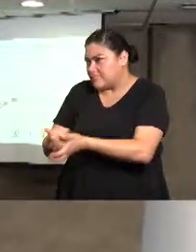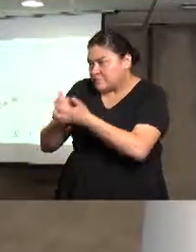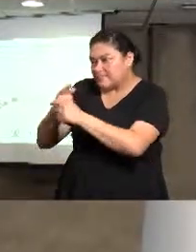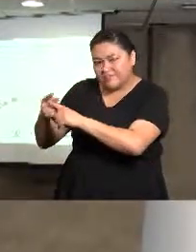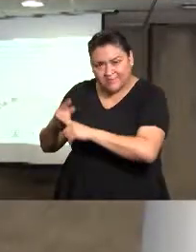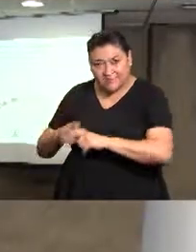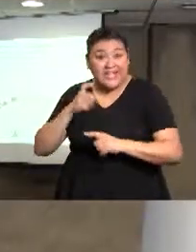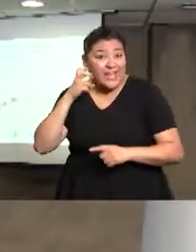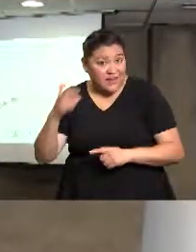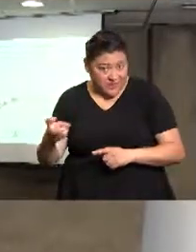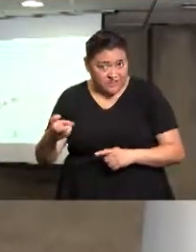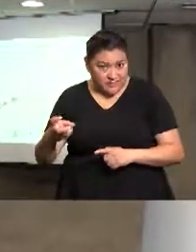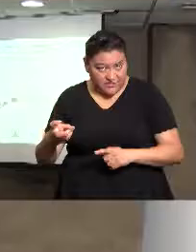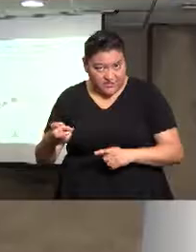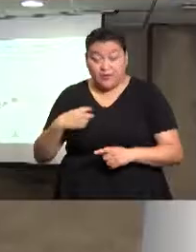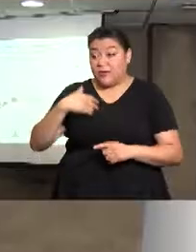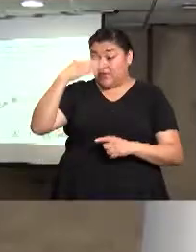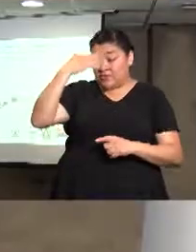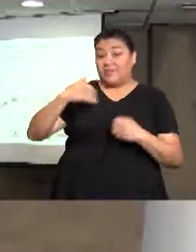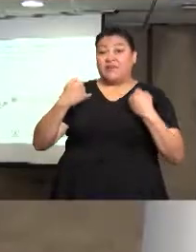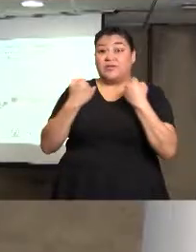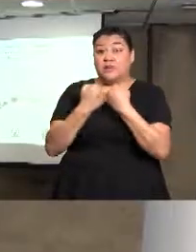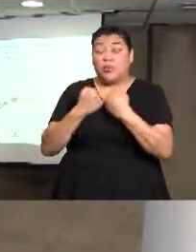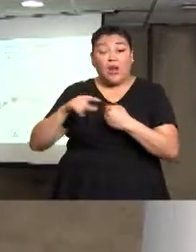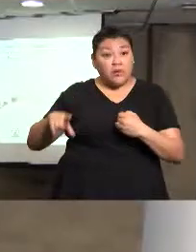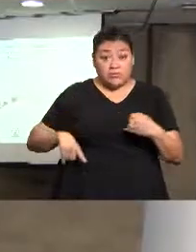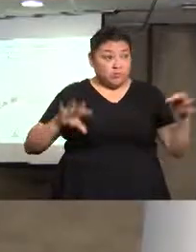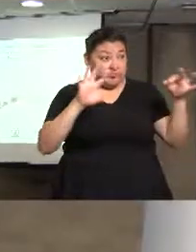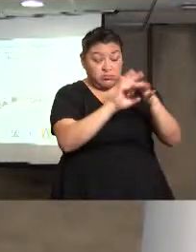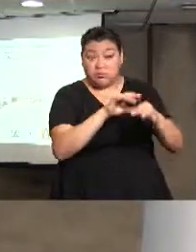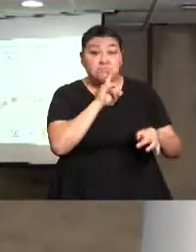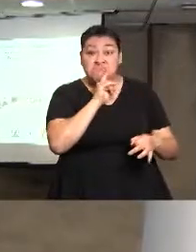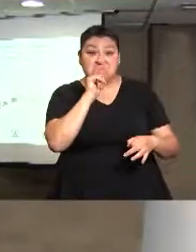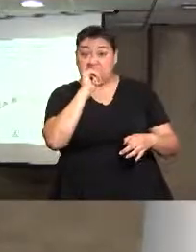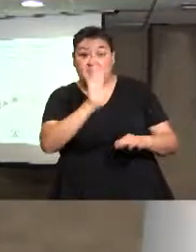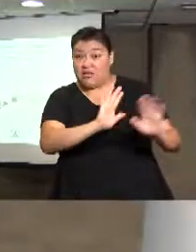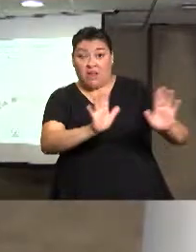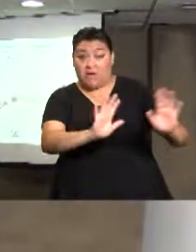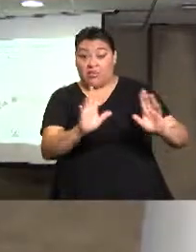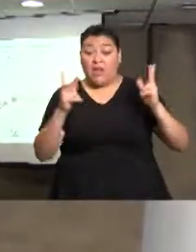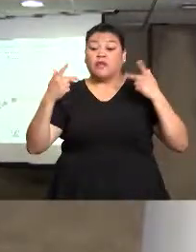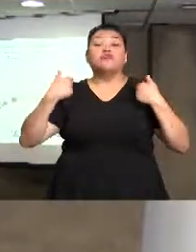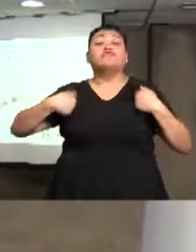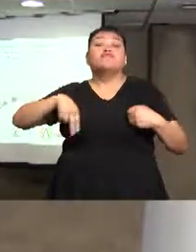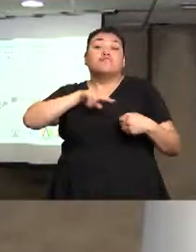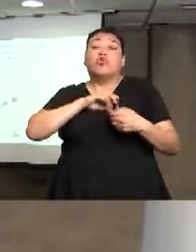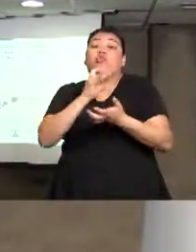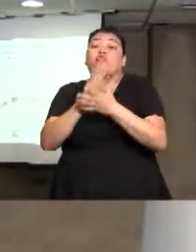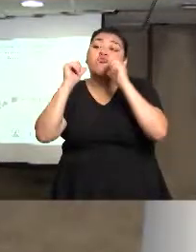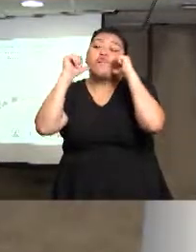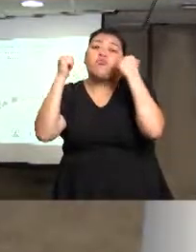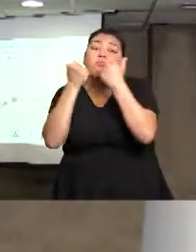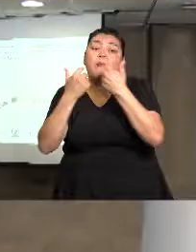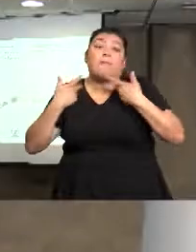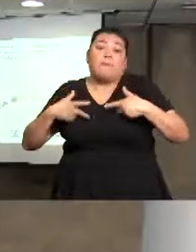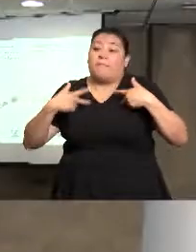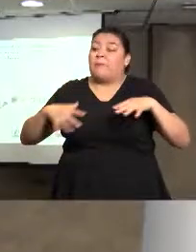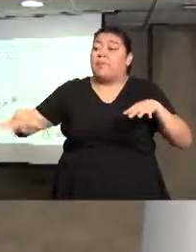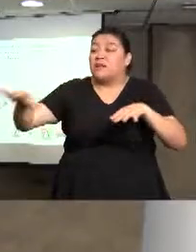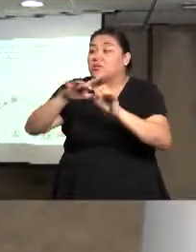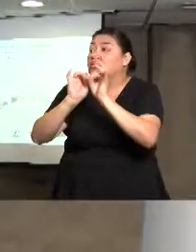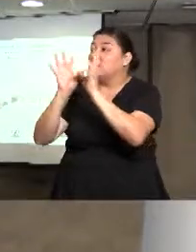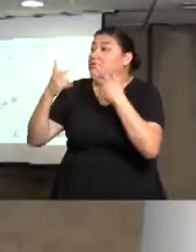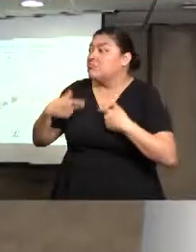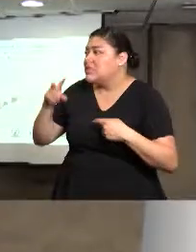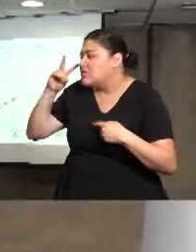no está ligado al gobierno, entonces es una protección para cada persona que llama, que lo mismo tiene una